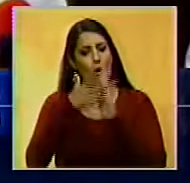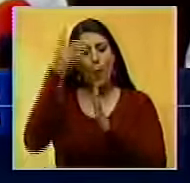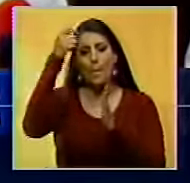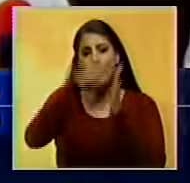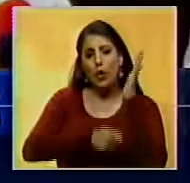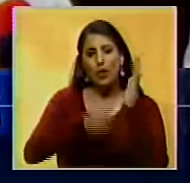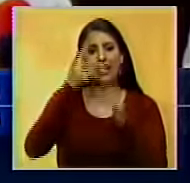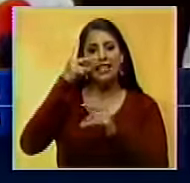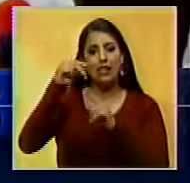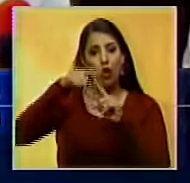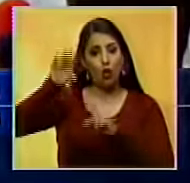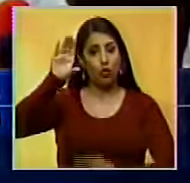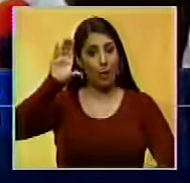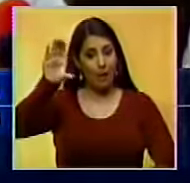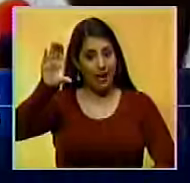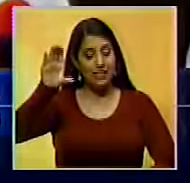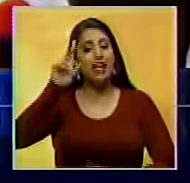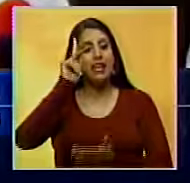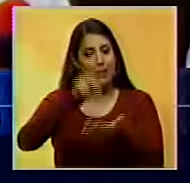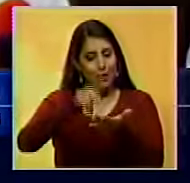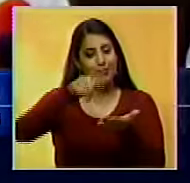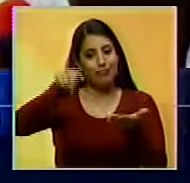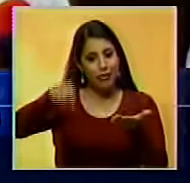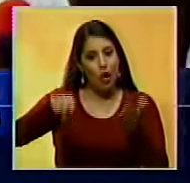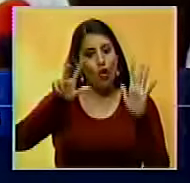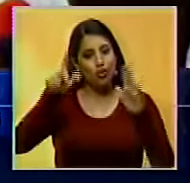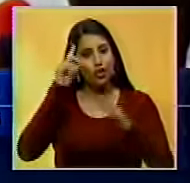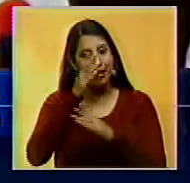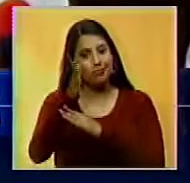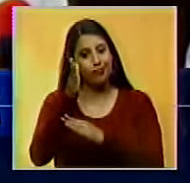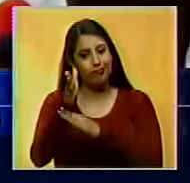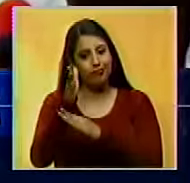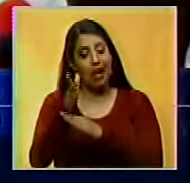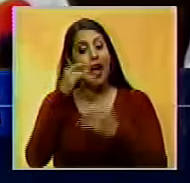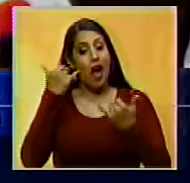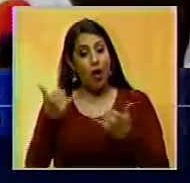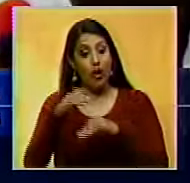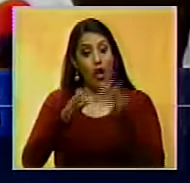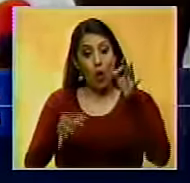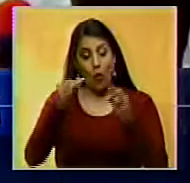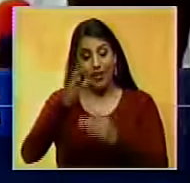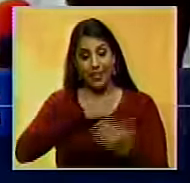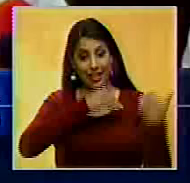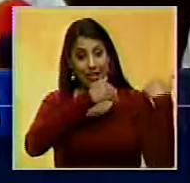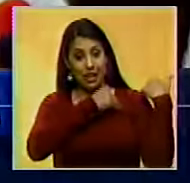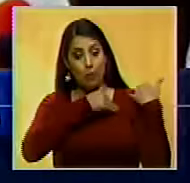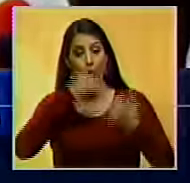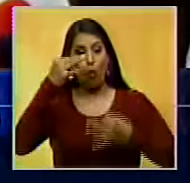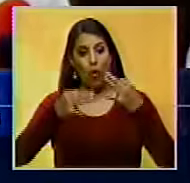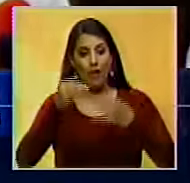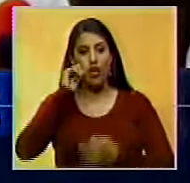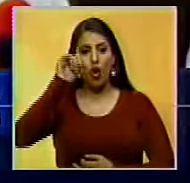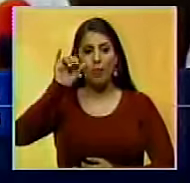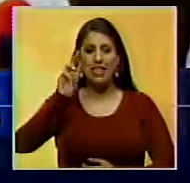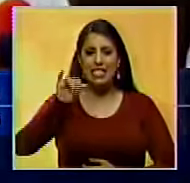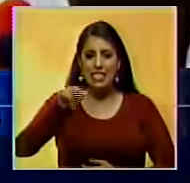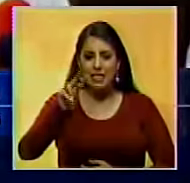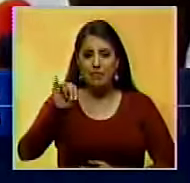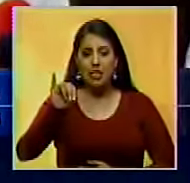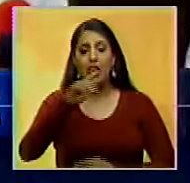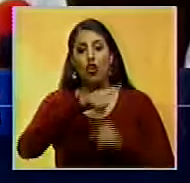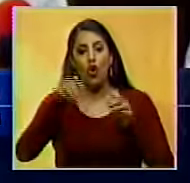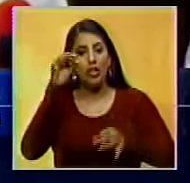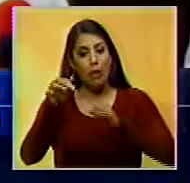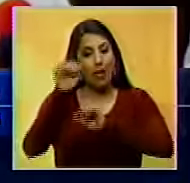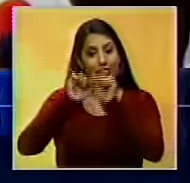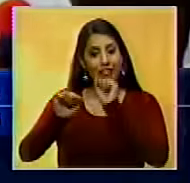prohibición de salida del país y presentación cada ocho días en este tribunal. El juez que lleva el caso es el juez Jimmy Carpio y la abogada